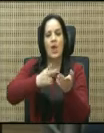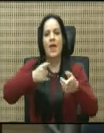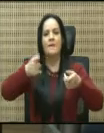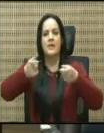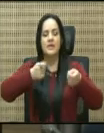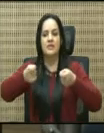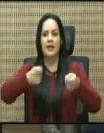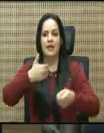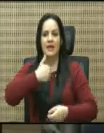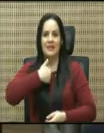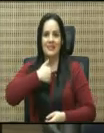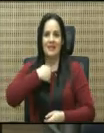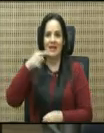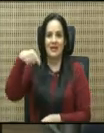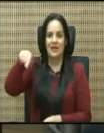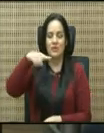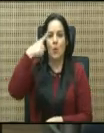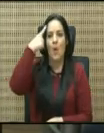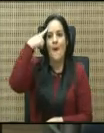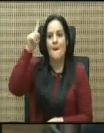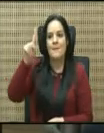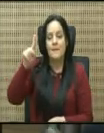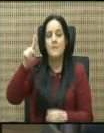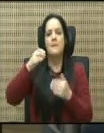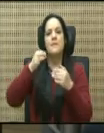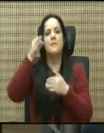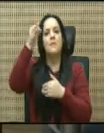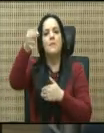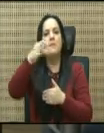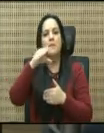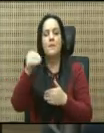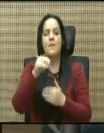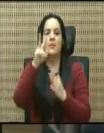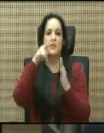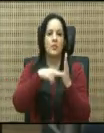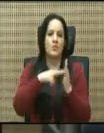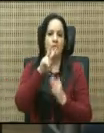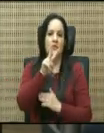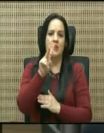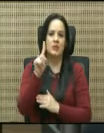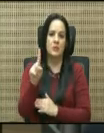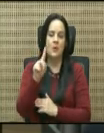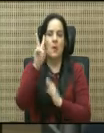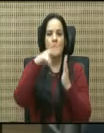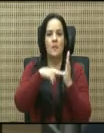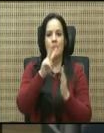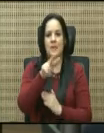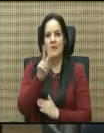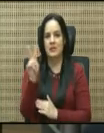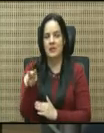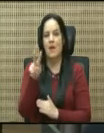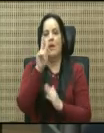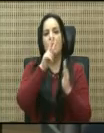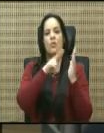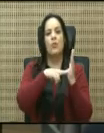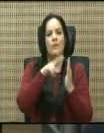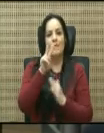para o de cara al 2021, al 2022 y al 2023.